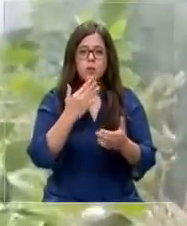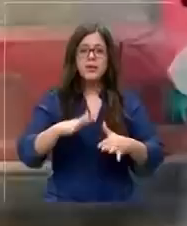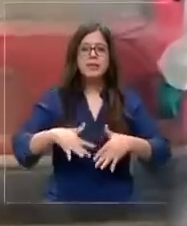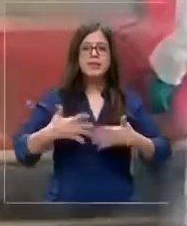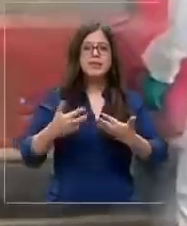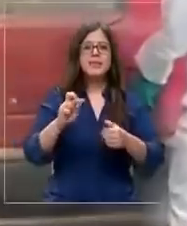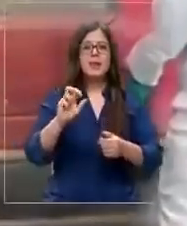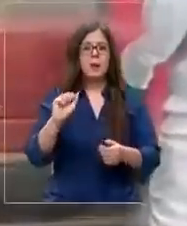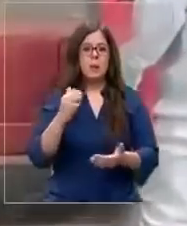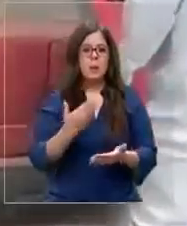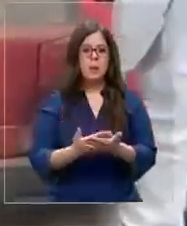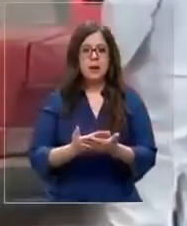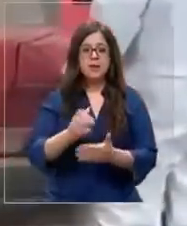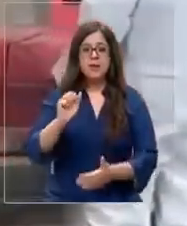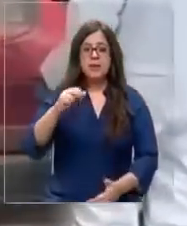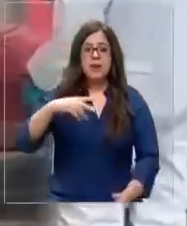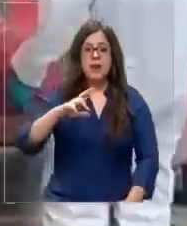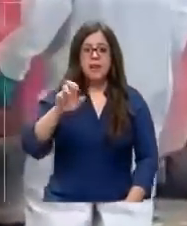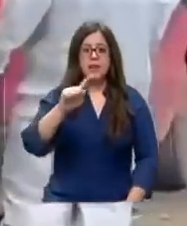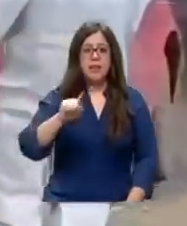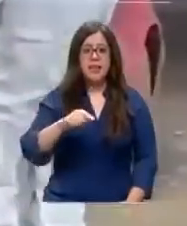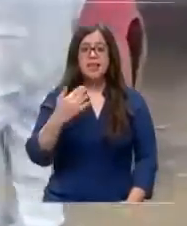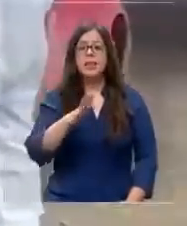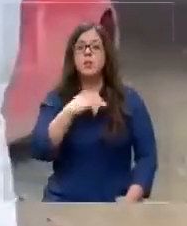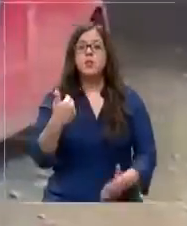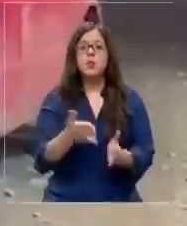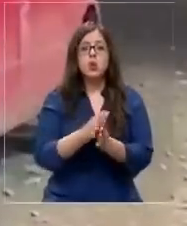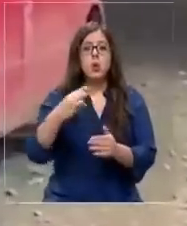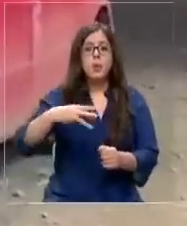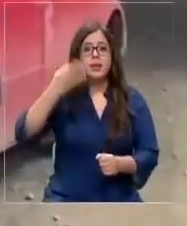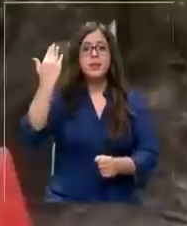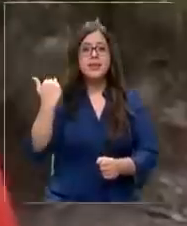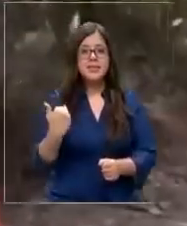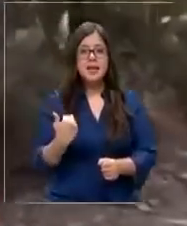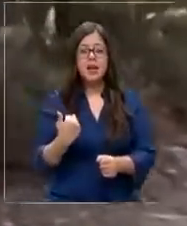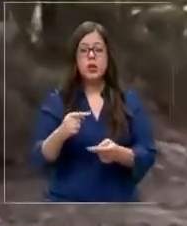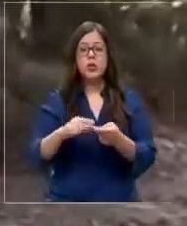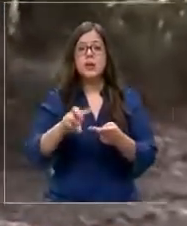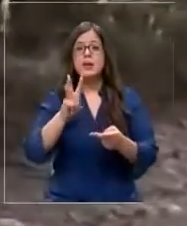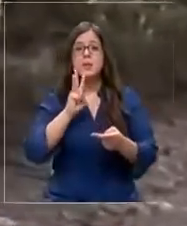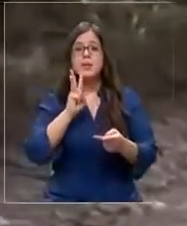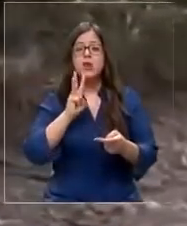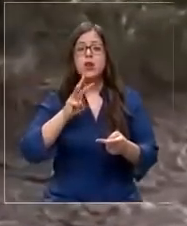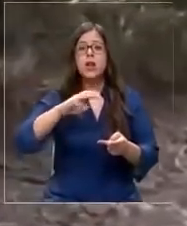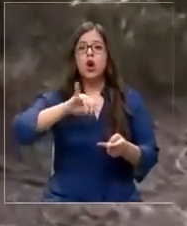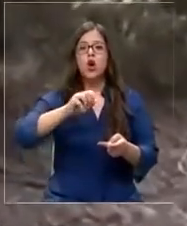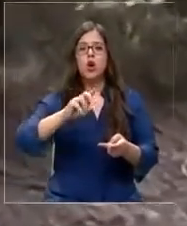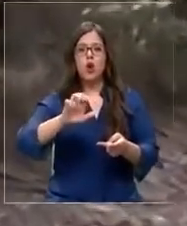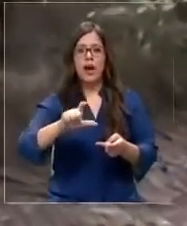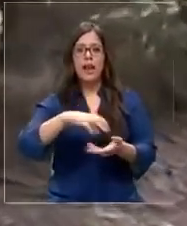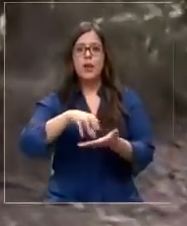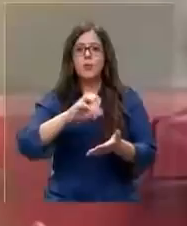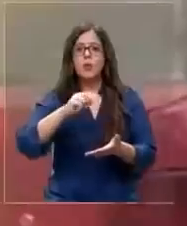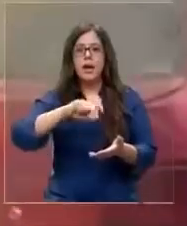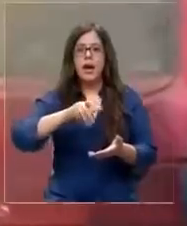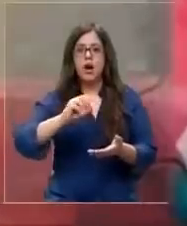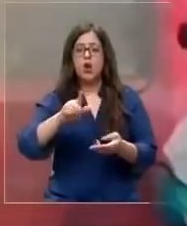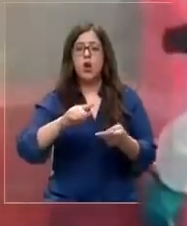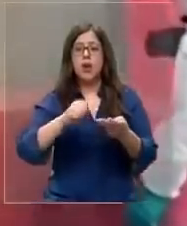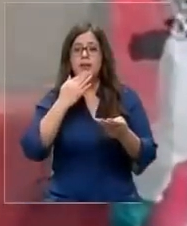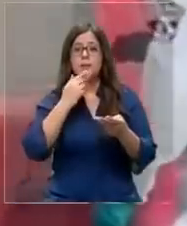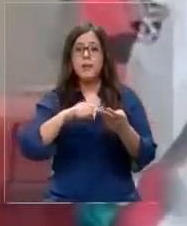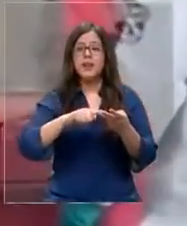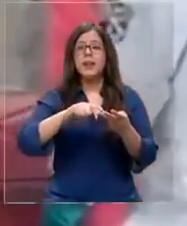sentirse en paz. Andrés Millanao, asesinado el martes en el sector de Butamalal. El miércoles, Joel Ovalle en Angoli, Cristóbal Aravena y